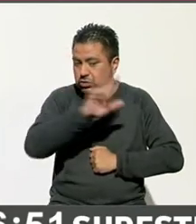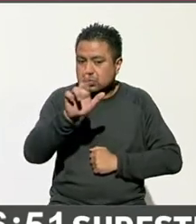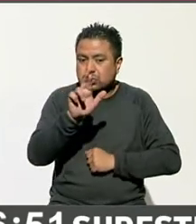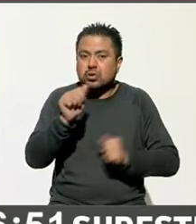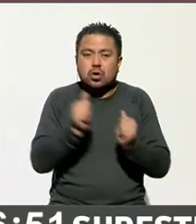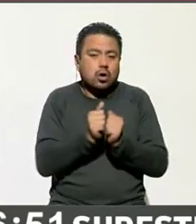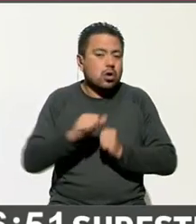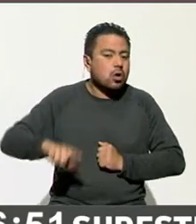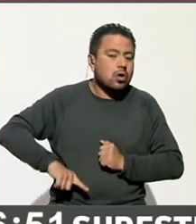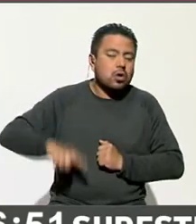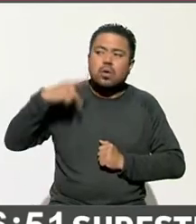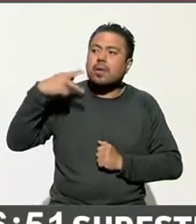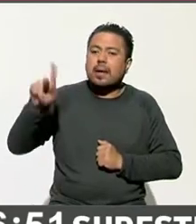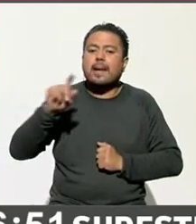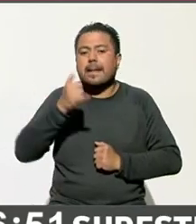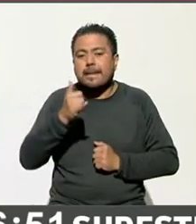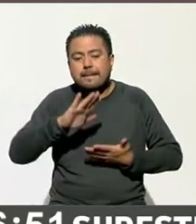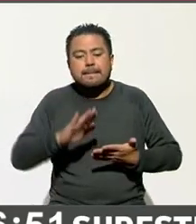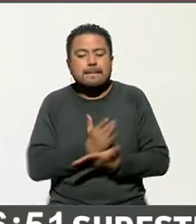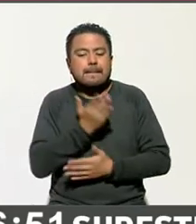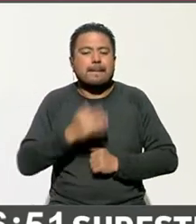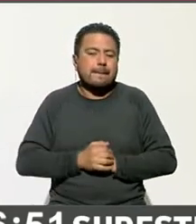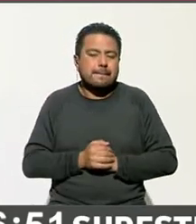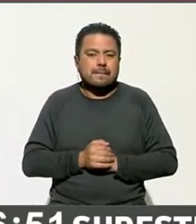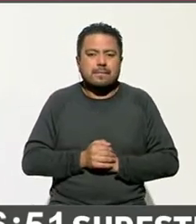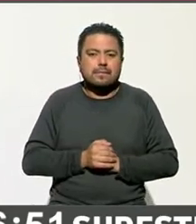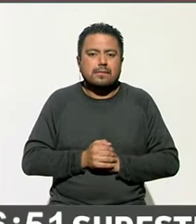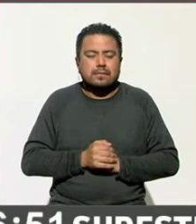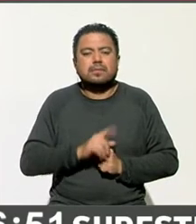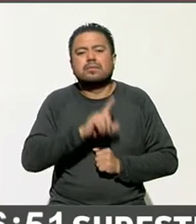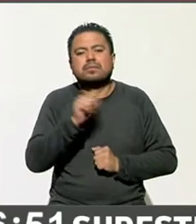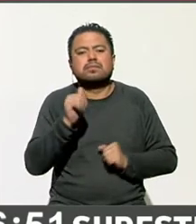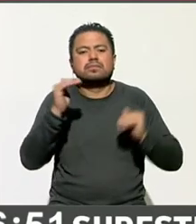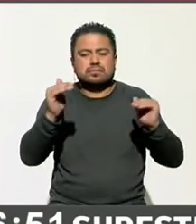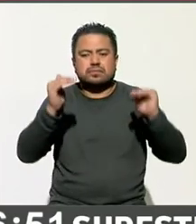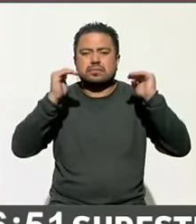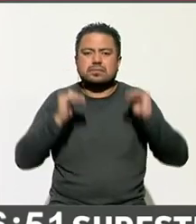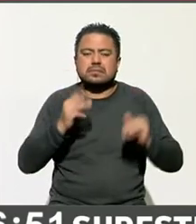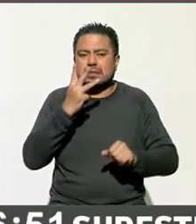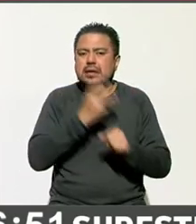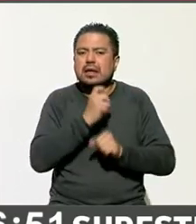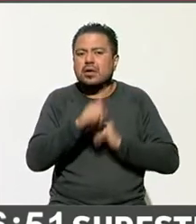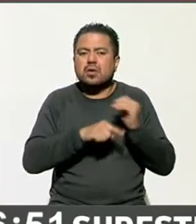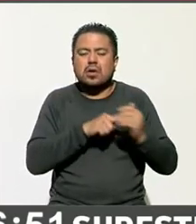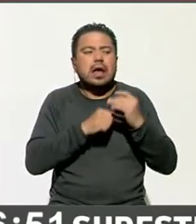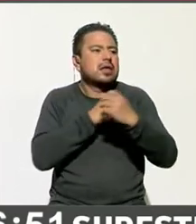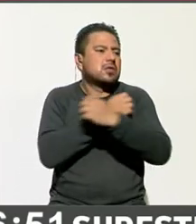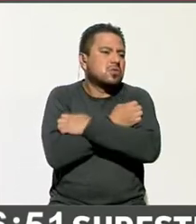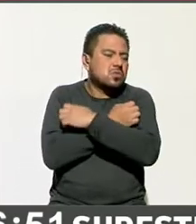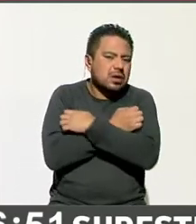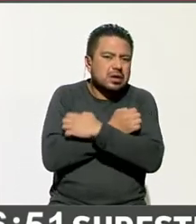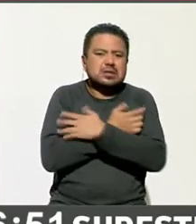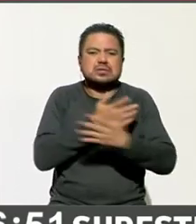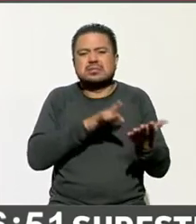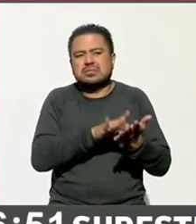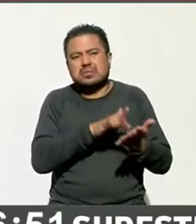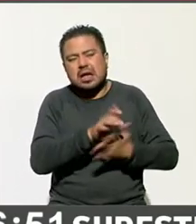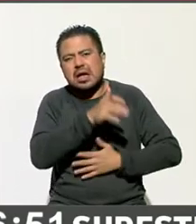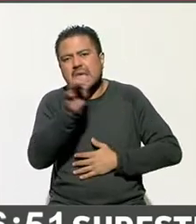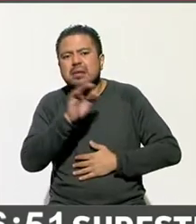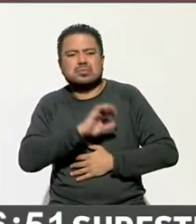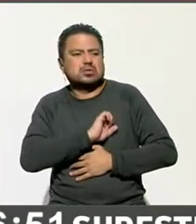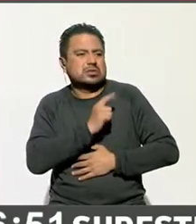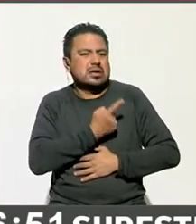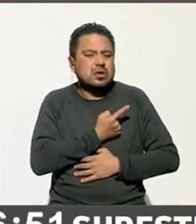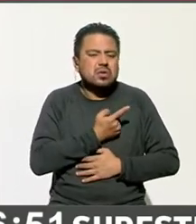el gobierno. Y en el caso de la... Luego seguiría en tercer lugar la educación, apoyo al campo, salud,